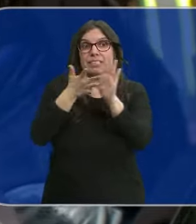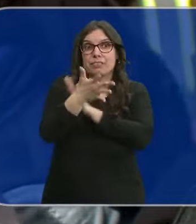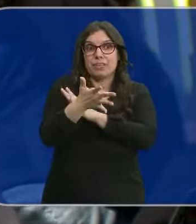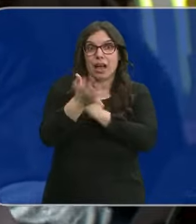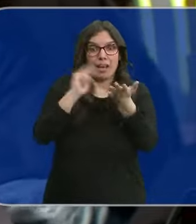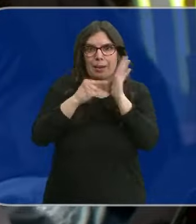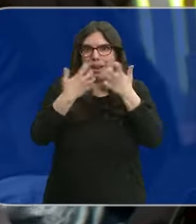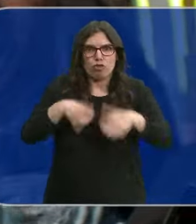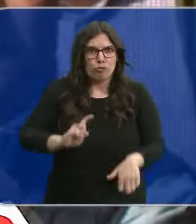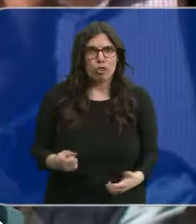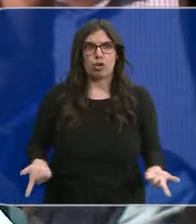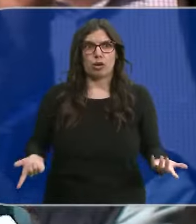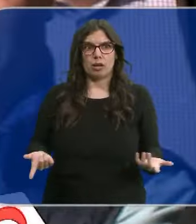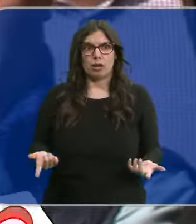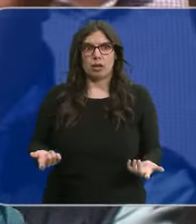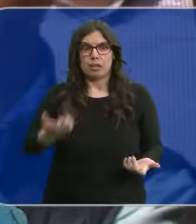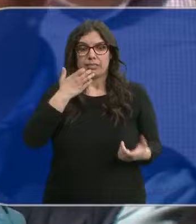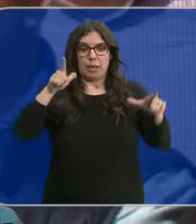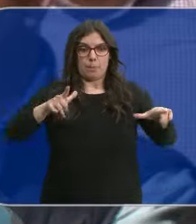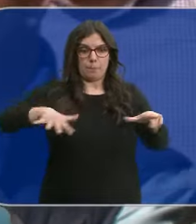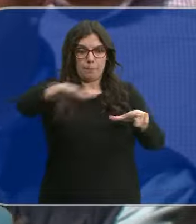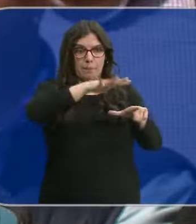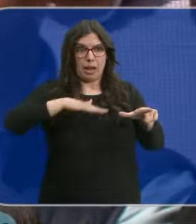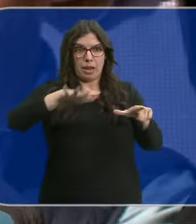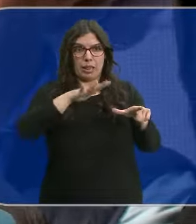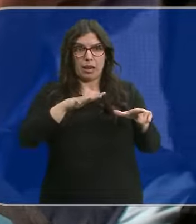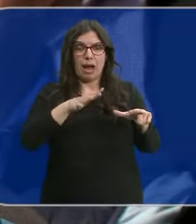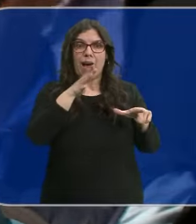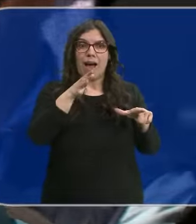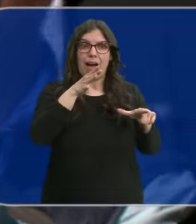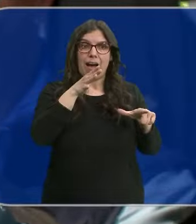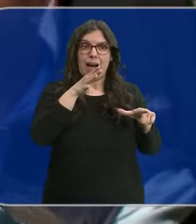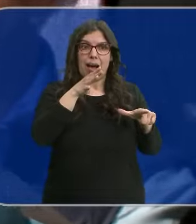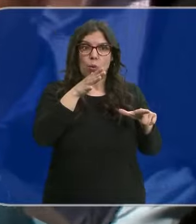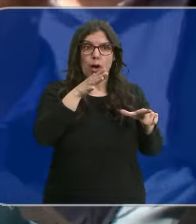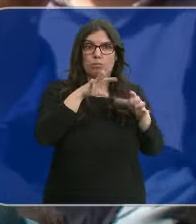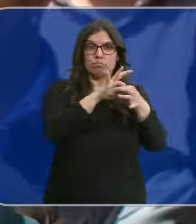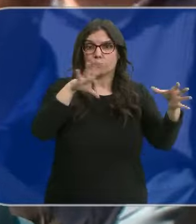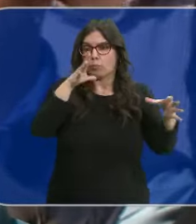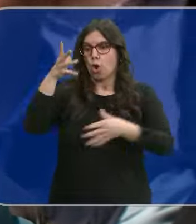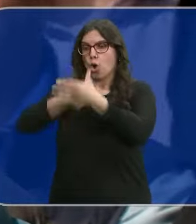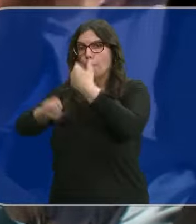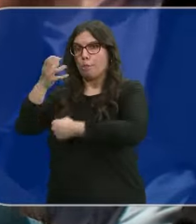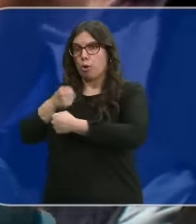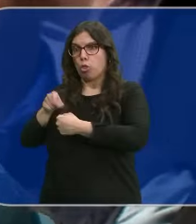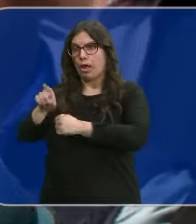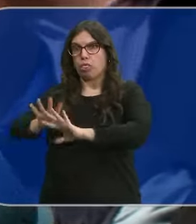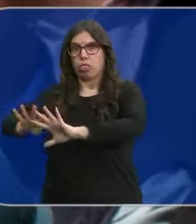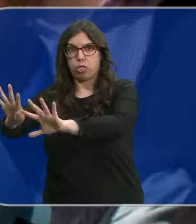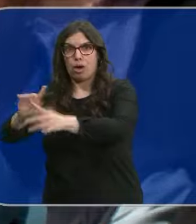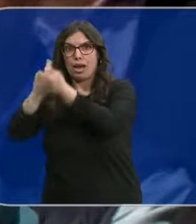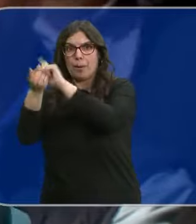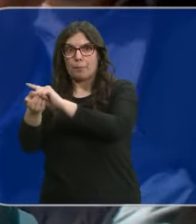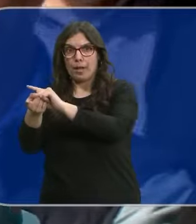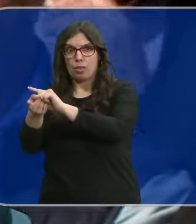Que no funciona el plan hidrológico. Porque has regado una parcela que no la corresponde porque el pozo está en Adalau y la Adalau la has dado barbecho o la has cambiado